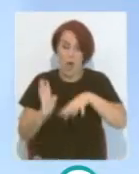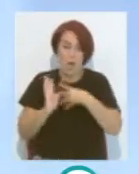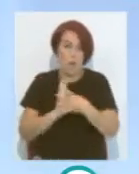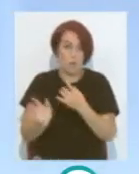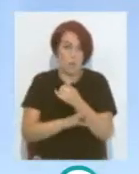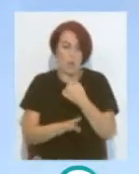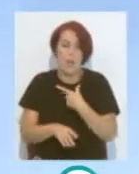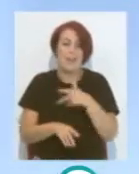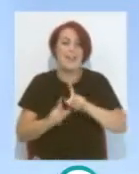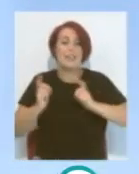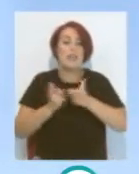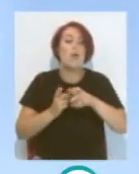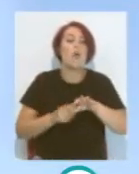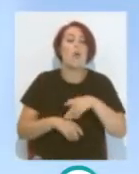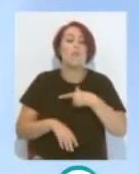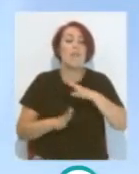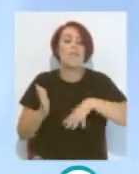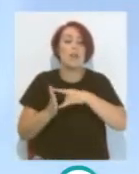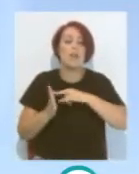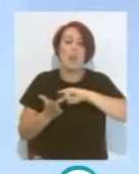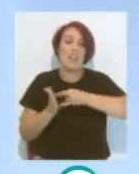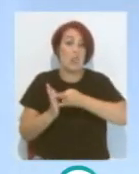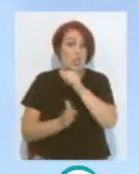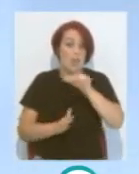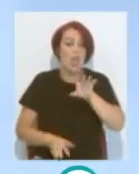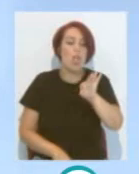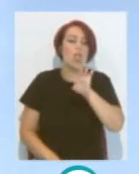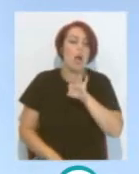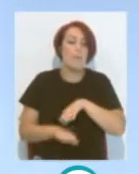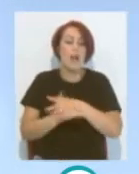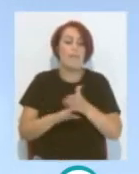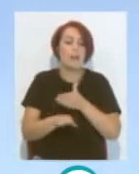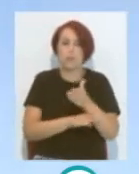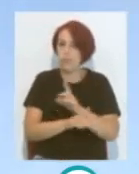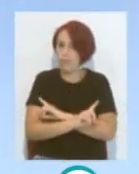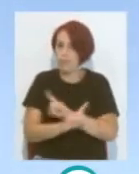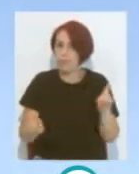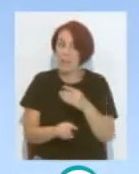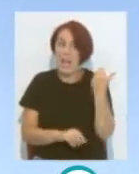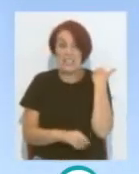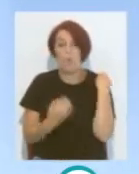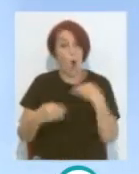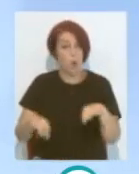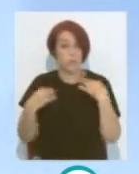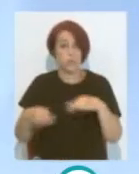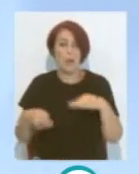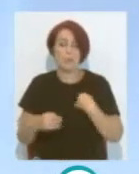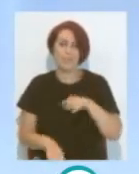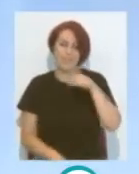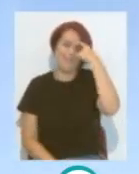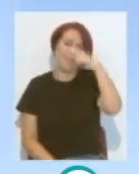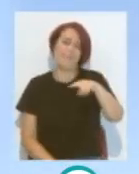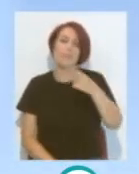equipo Elige un día Dentro de la planificación de la semana Para entrenar allí Que antes sí solía ser más habitual Y tú sabes que